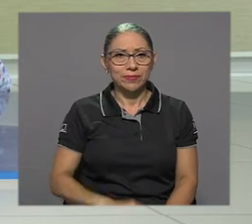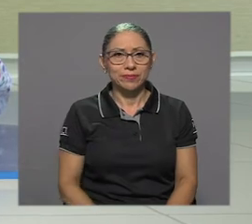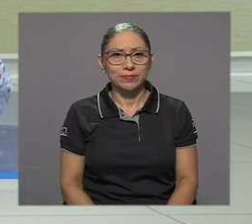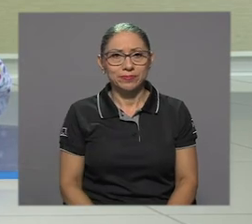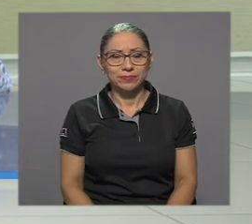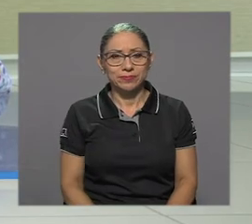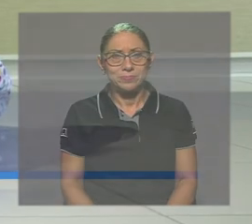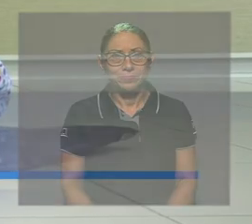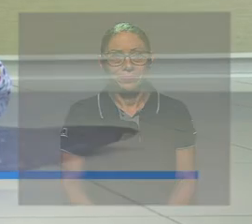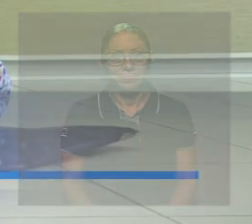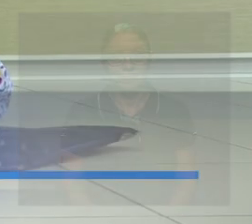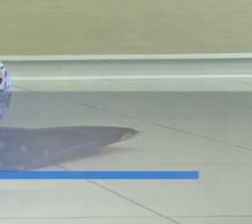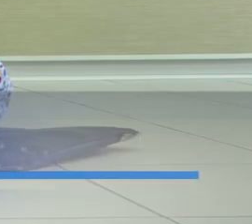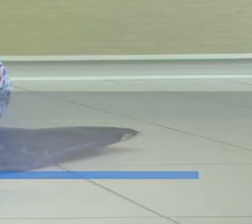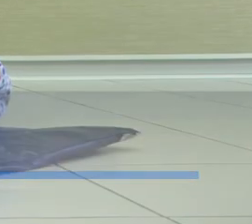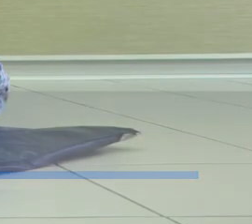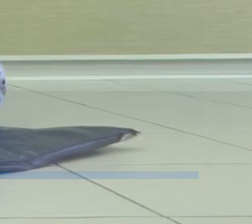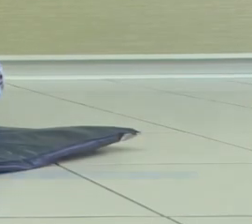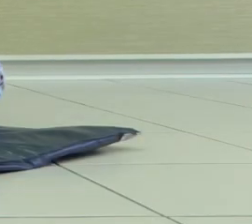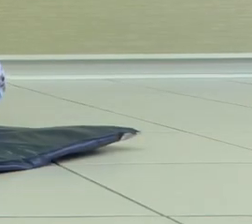0859.